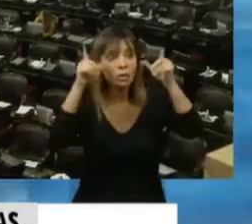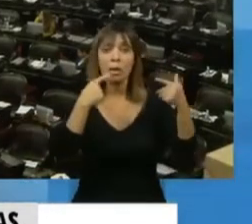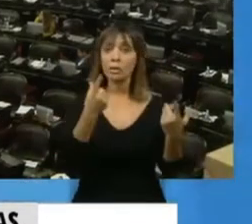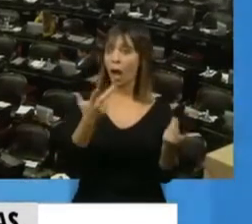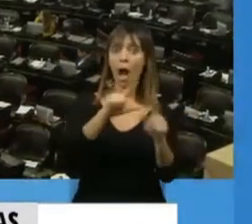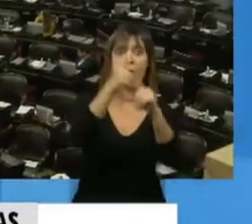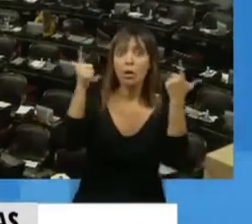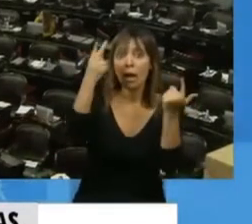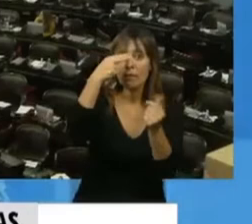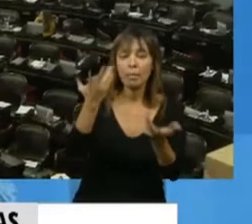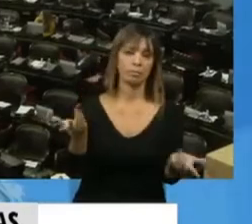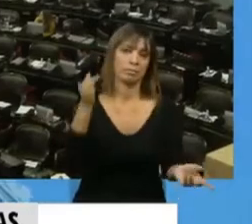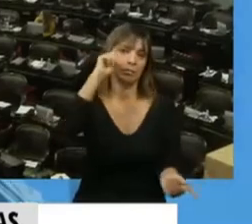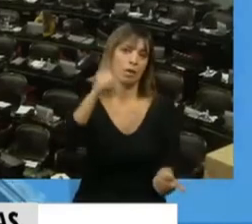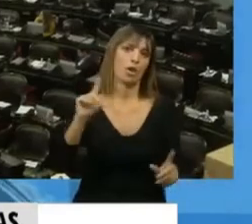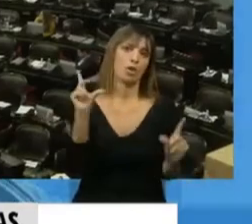enfermeros. Increíble.